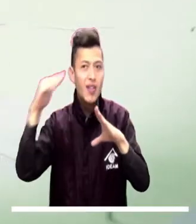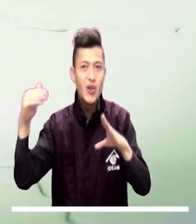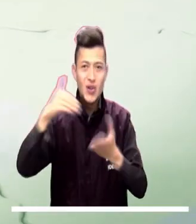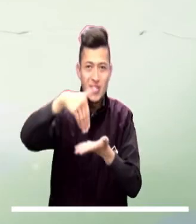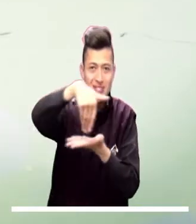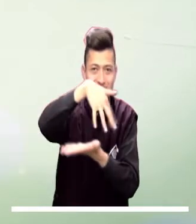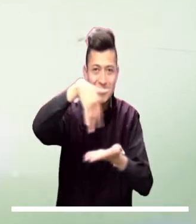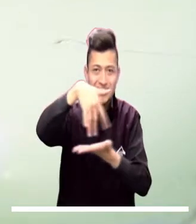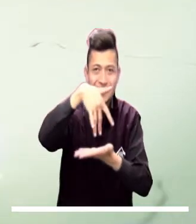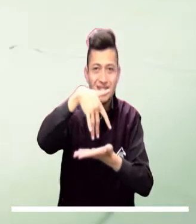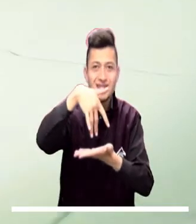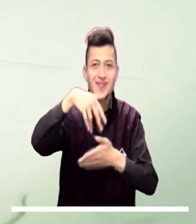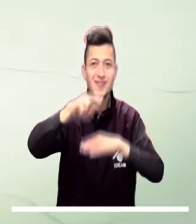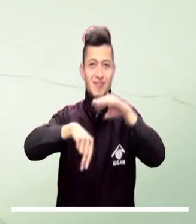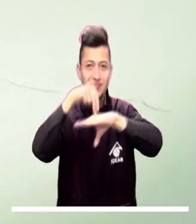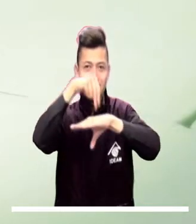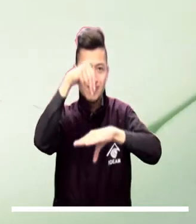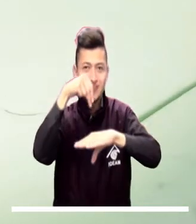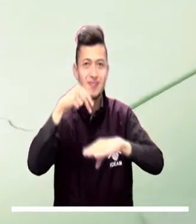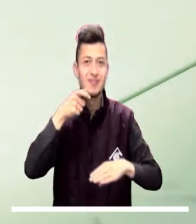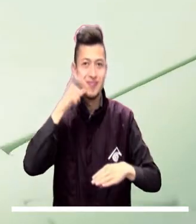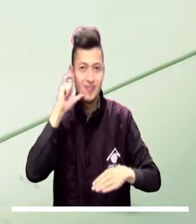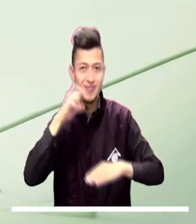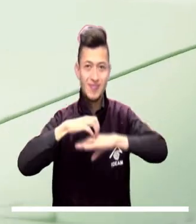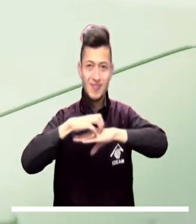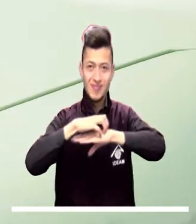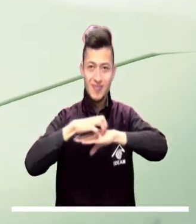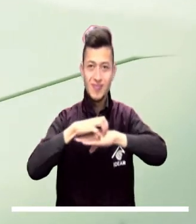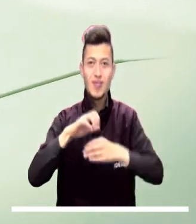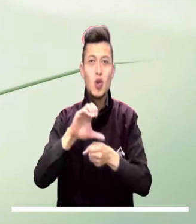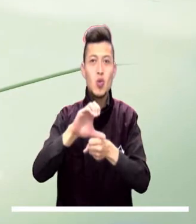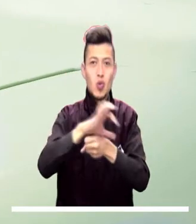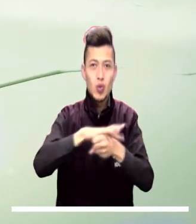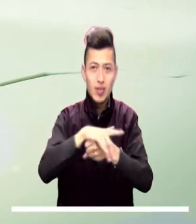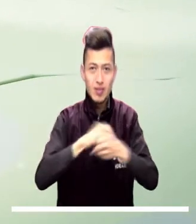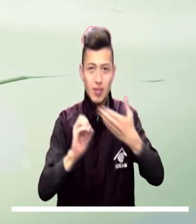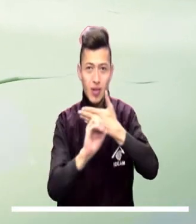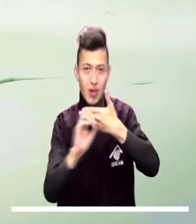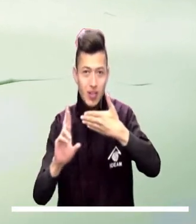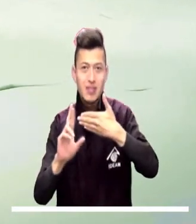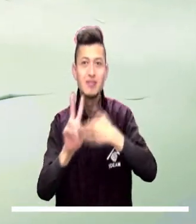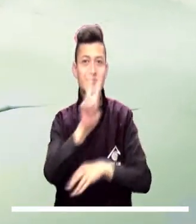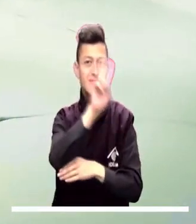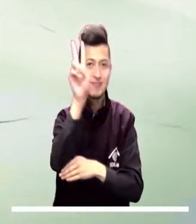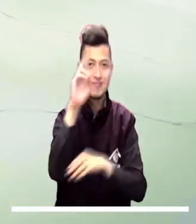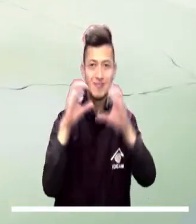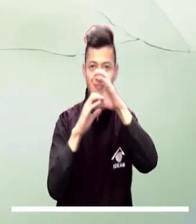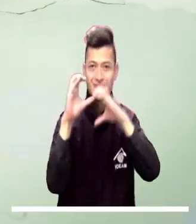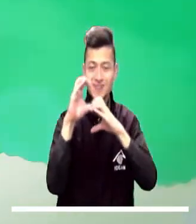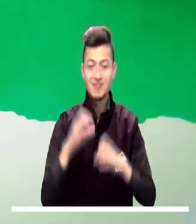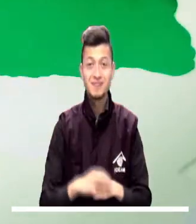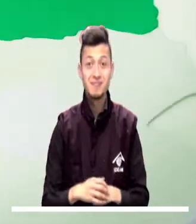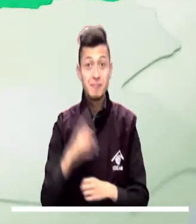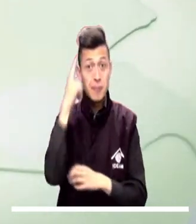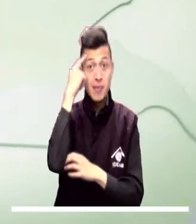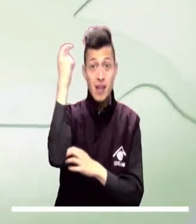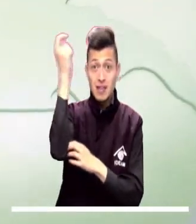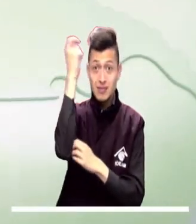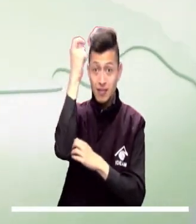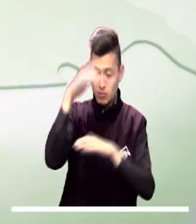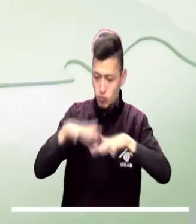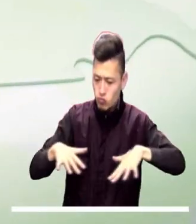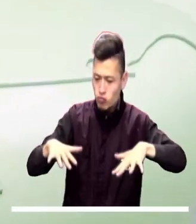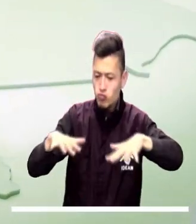nubes podrían ocasionar lluvias sobre Antioquia, Los Santanderes, Nariño, Caldas, Tolima, Oriente de Cundinamarca,